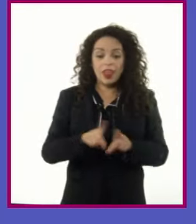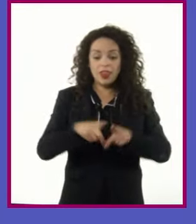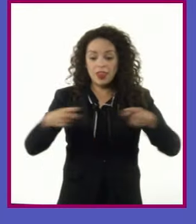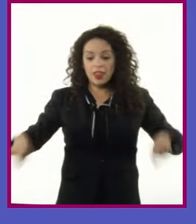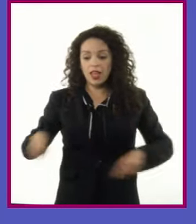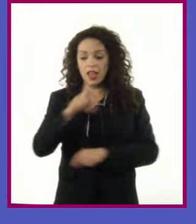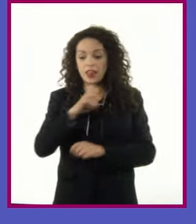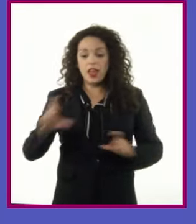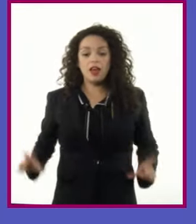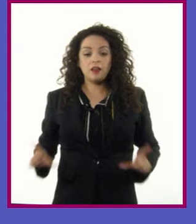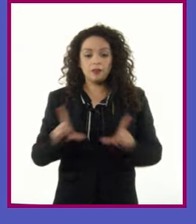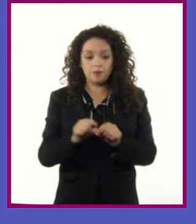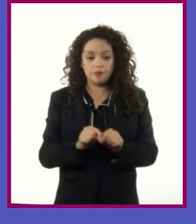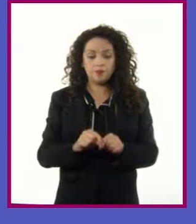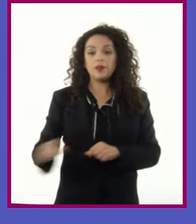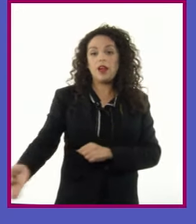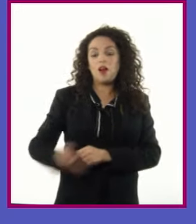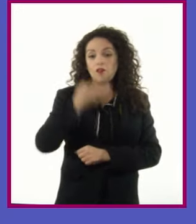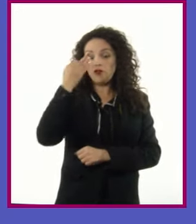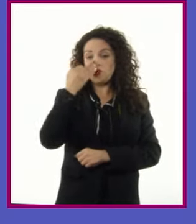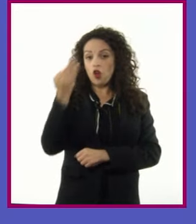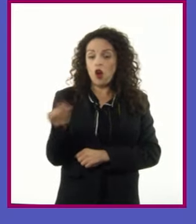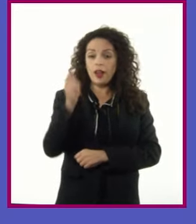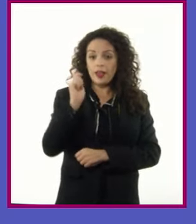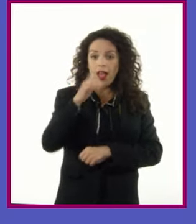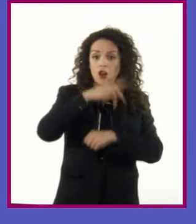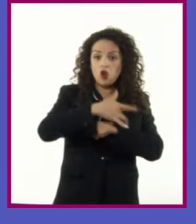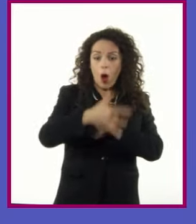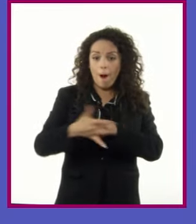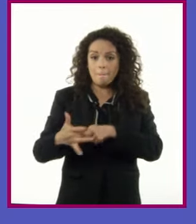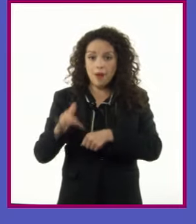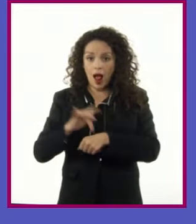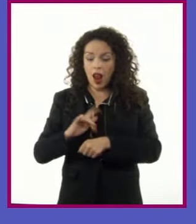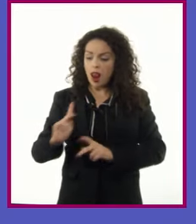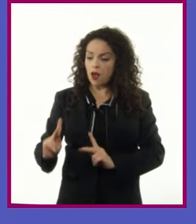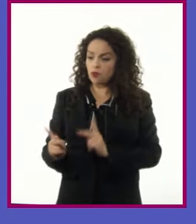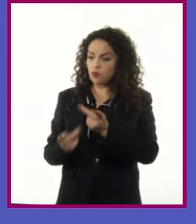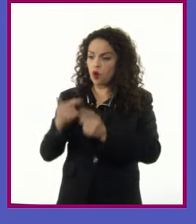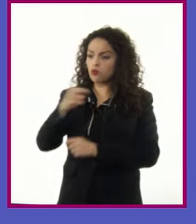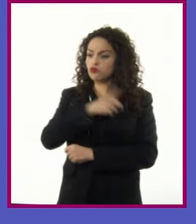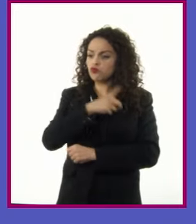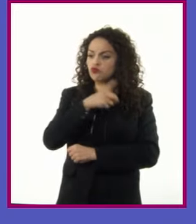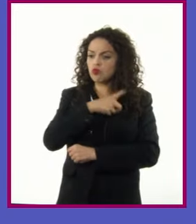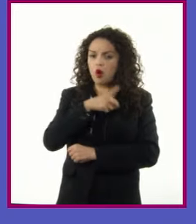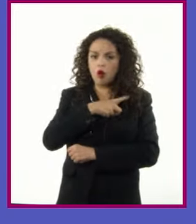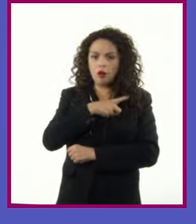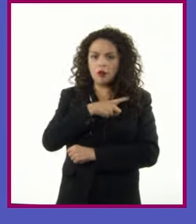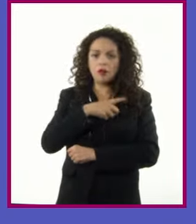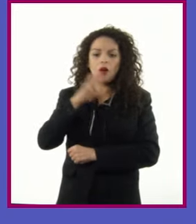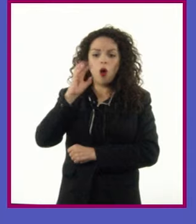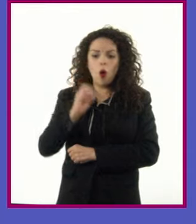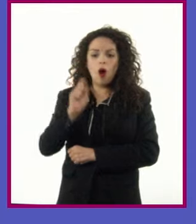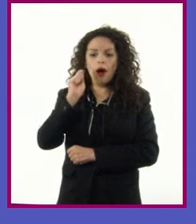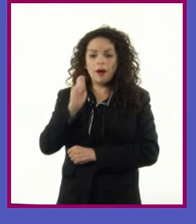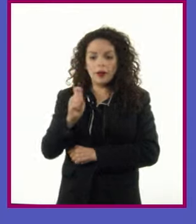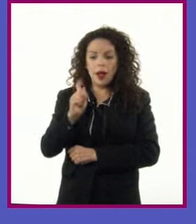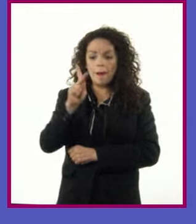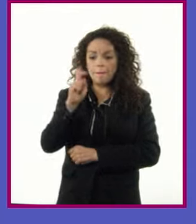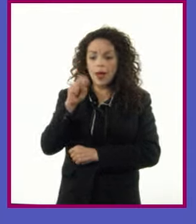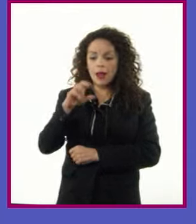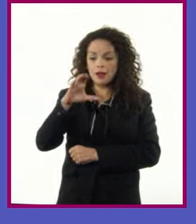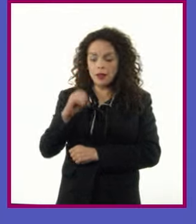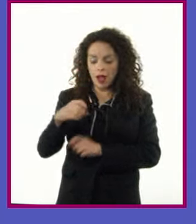Las flores del nopal crecen solitarias a lo largo de los bordes O en las uniones de las pencas